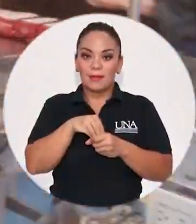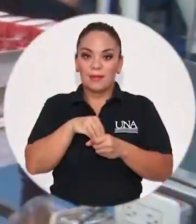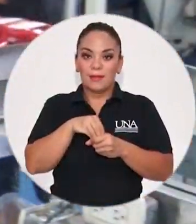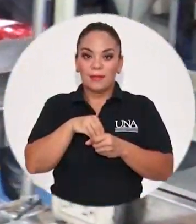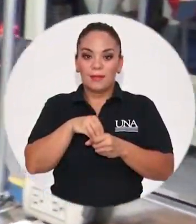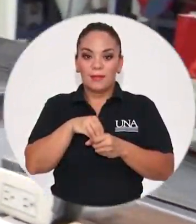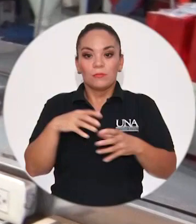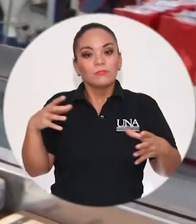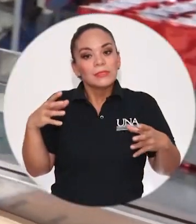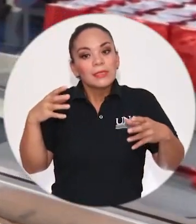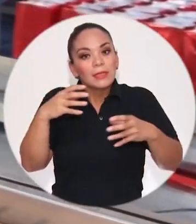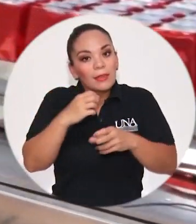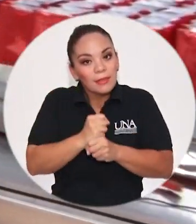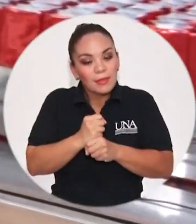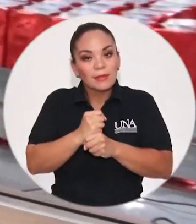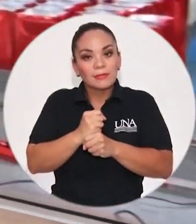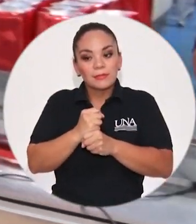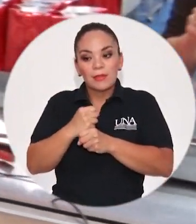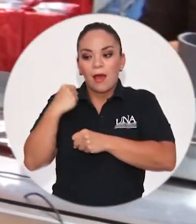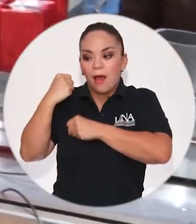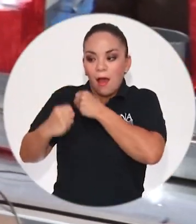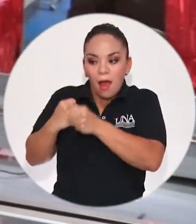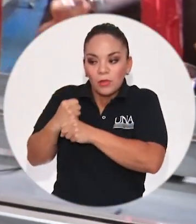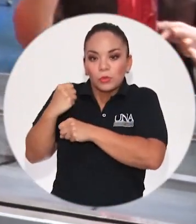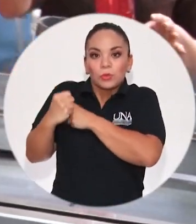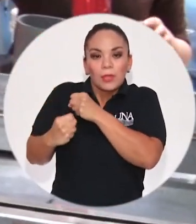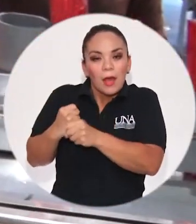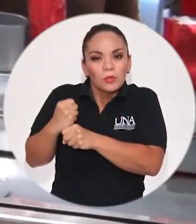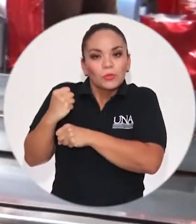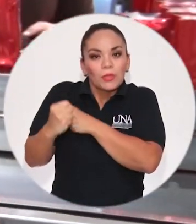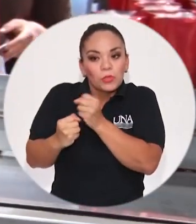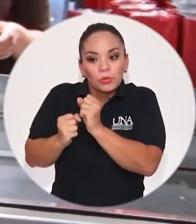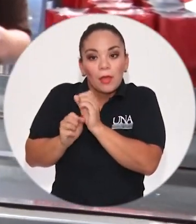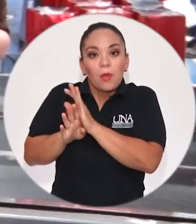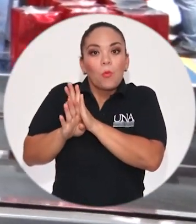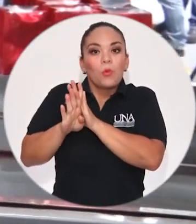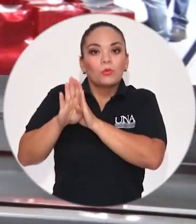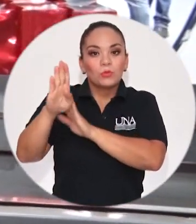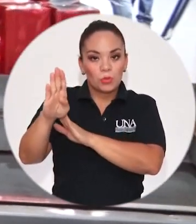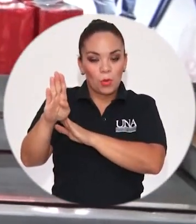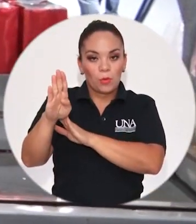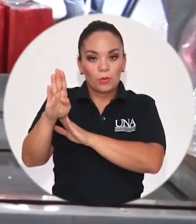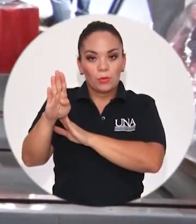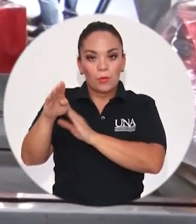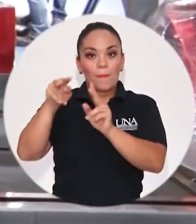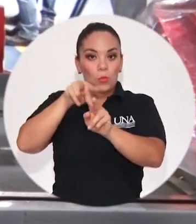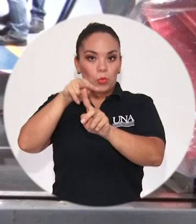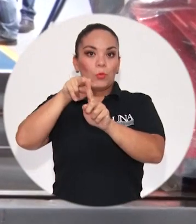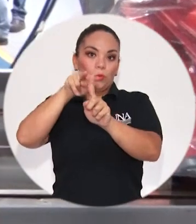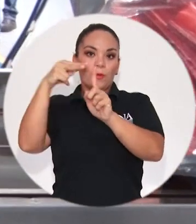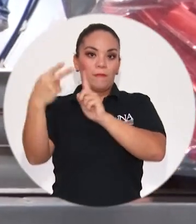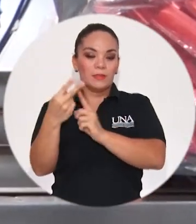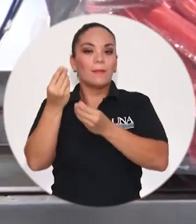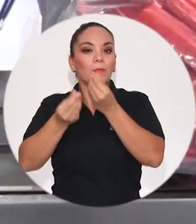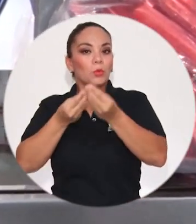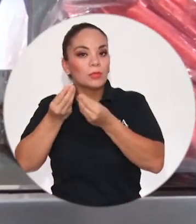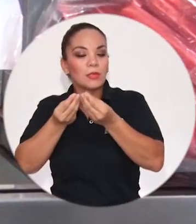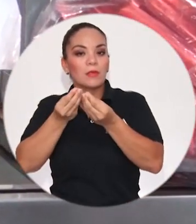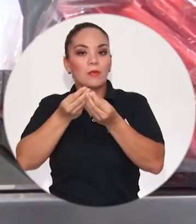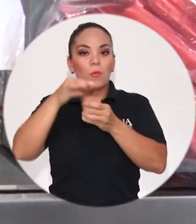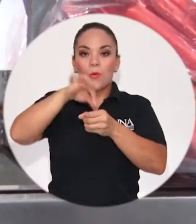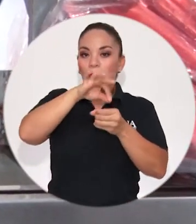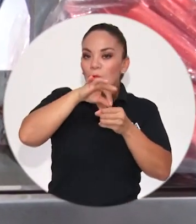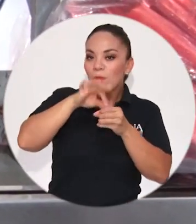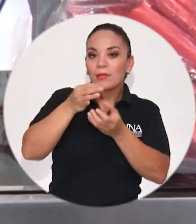realizando los estudios que justamente solicita la legislación nacional y es a partir de ahí que se detona el proceso de